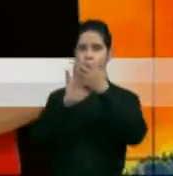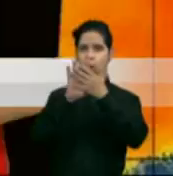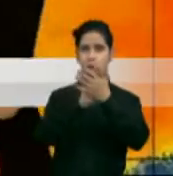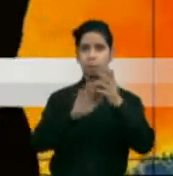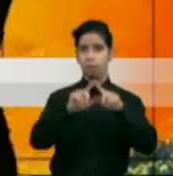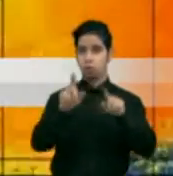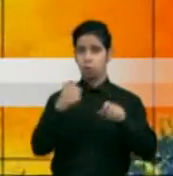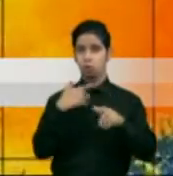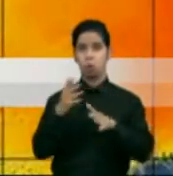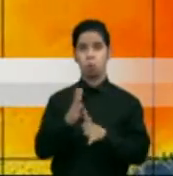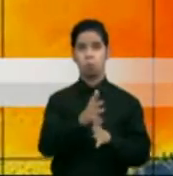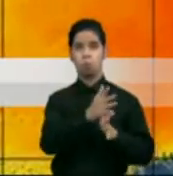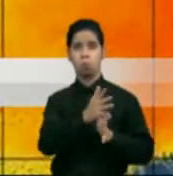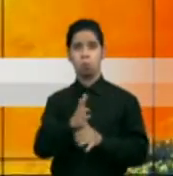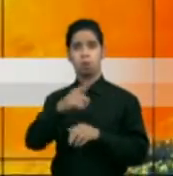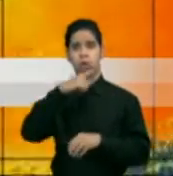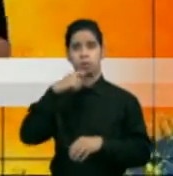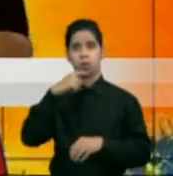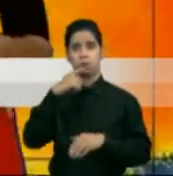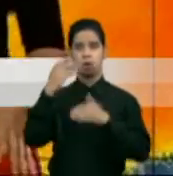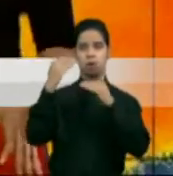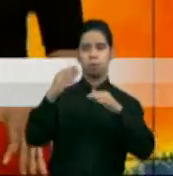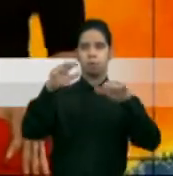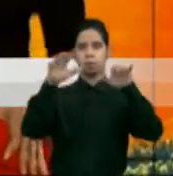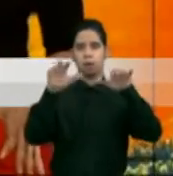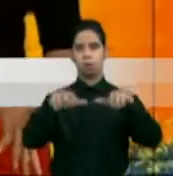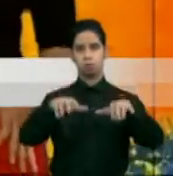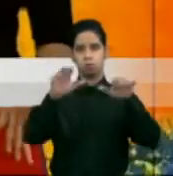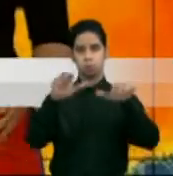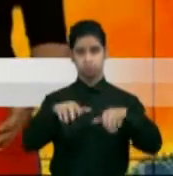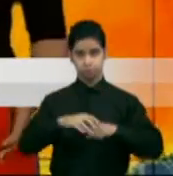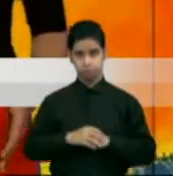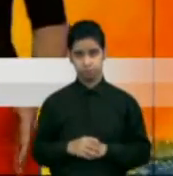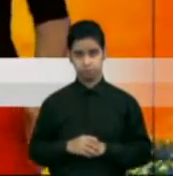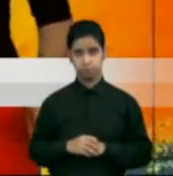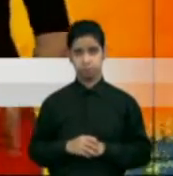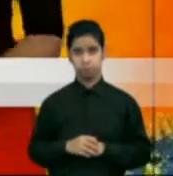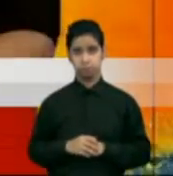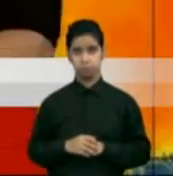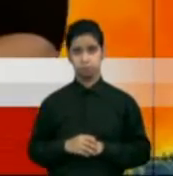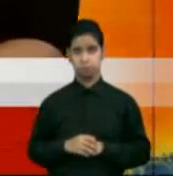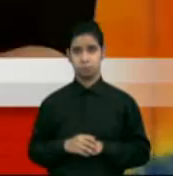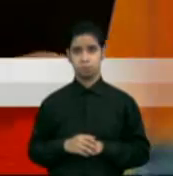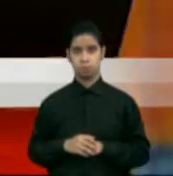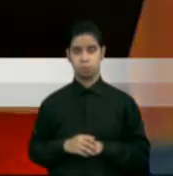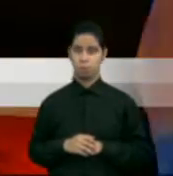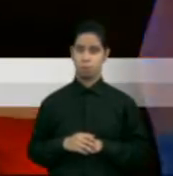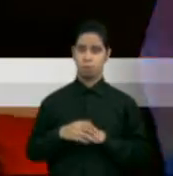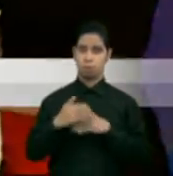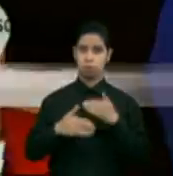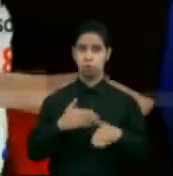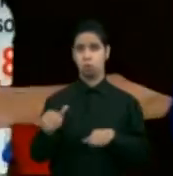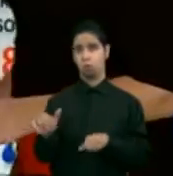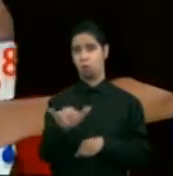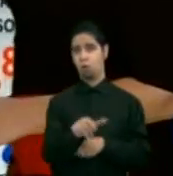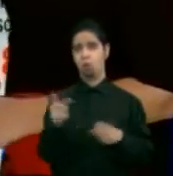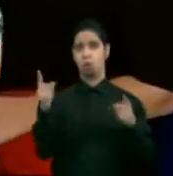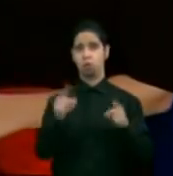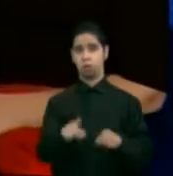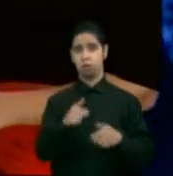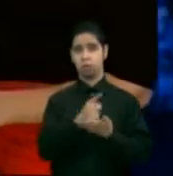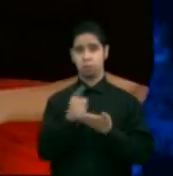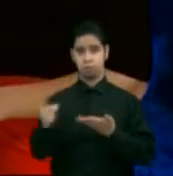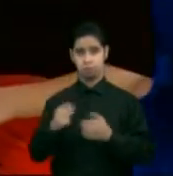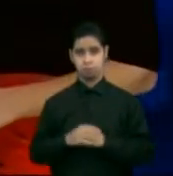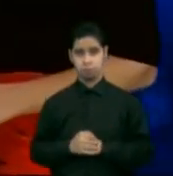seco entra a la zona y limita la actividad de lluvia importante. Un patrón similar se observará durante lo que queda de semana. Jueves de